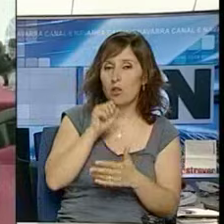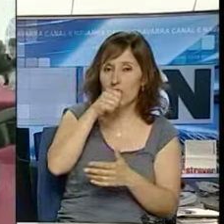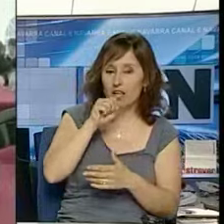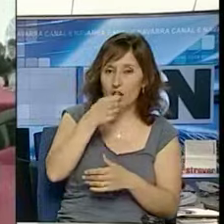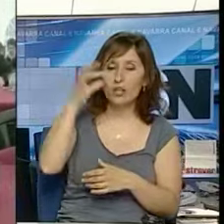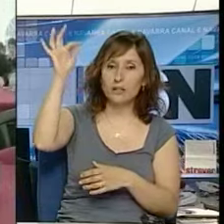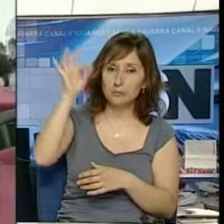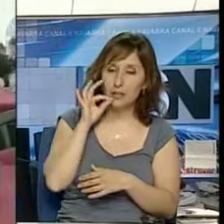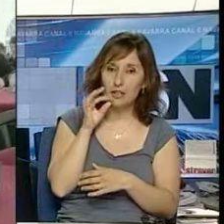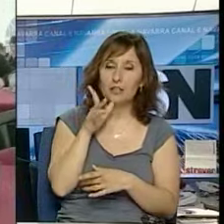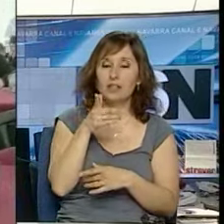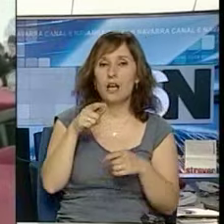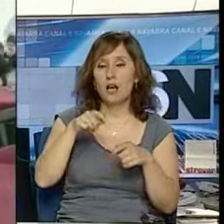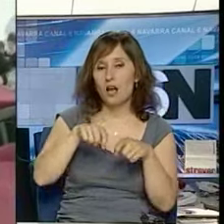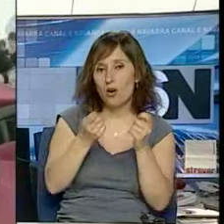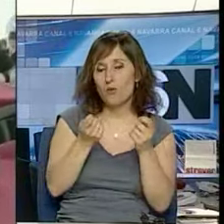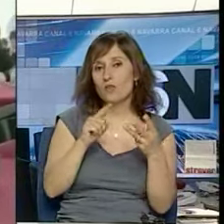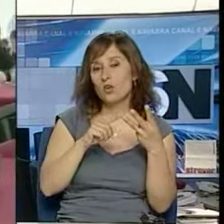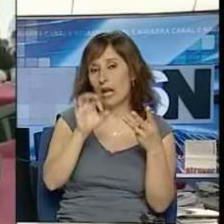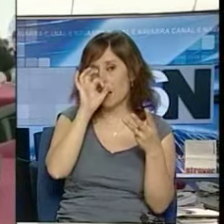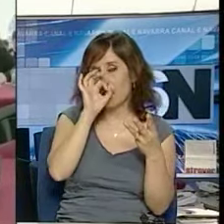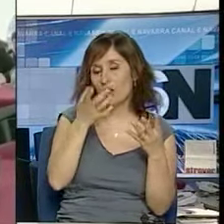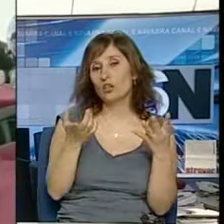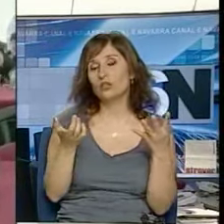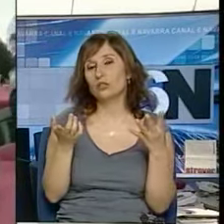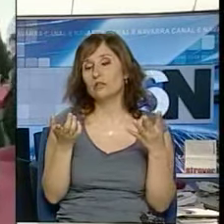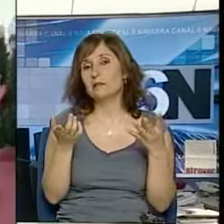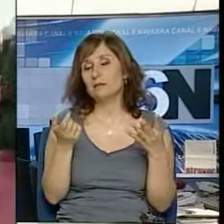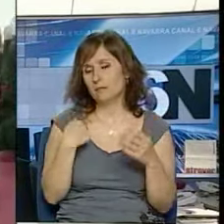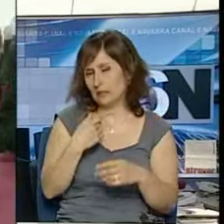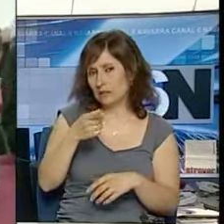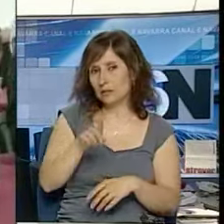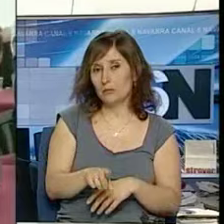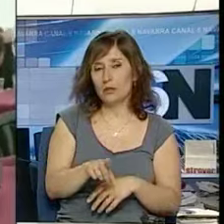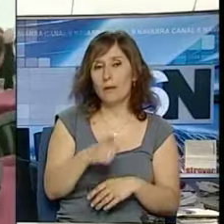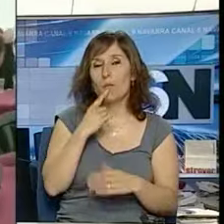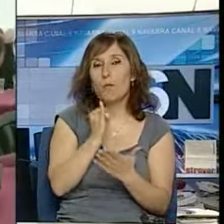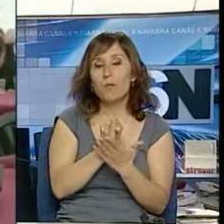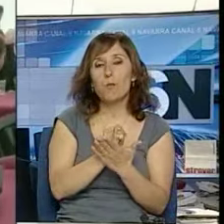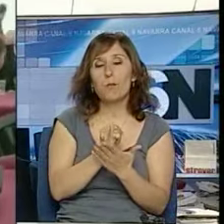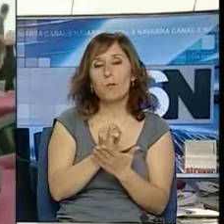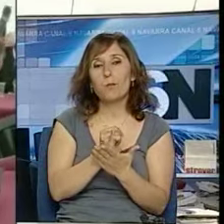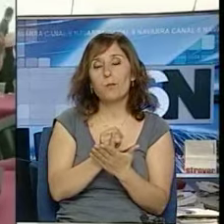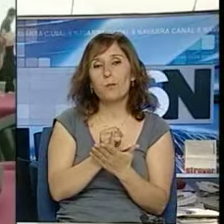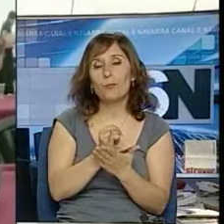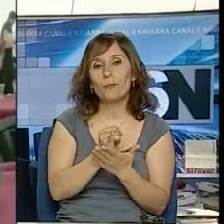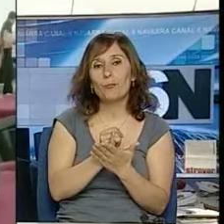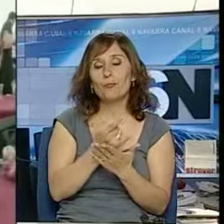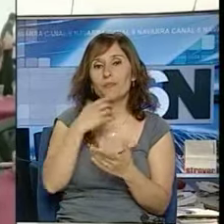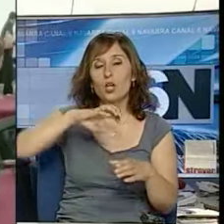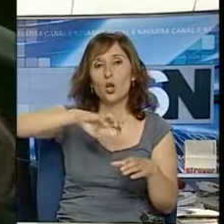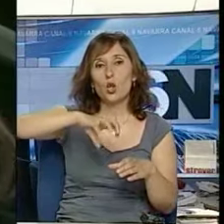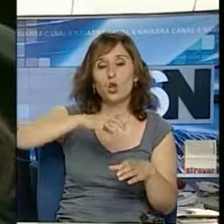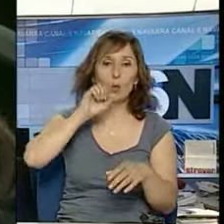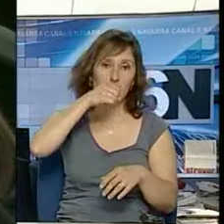espárragos, alubias, garbanzos y también he probado un cimo